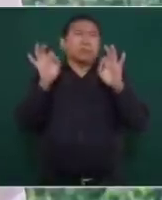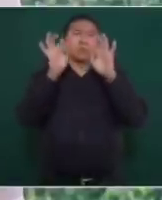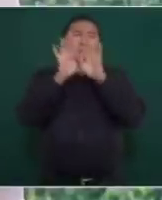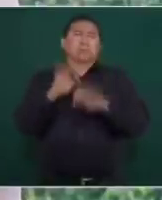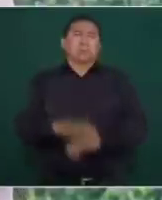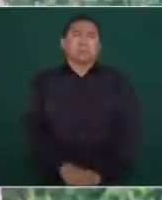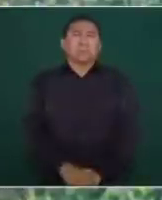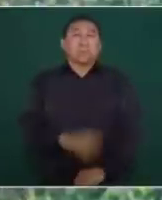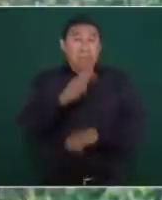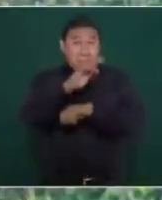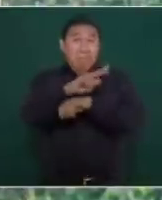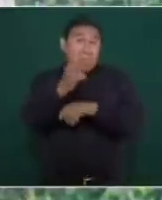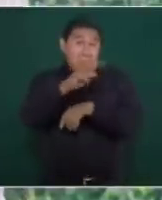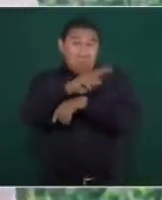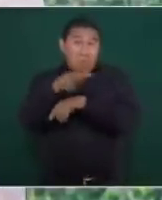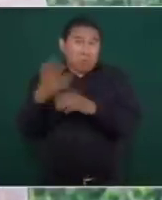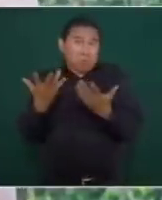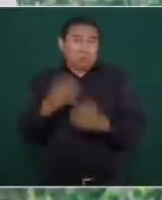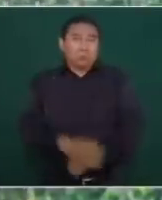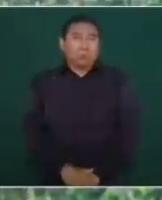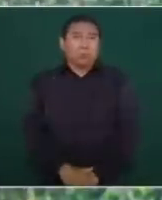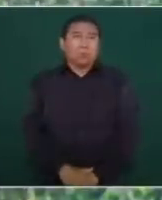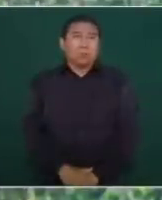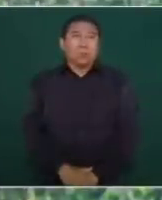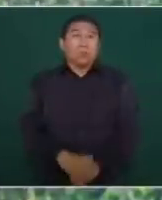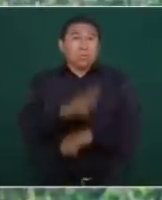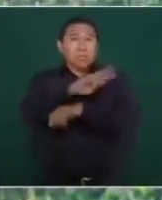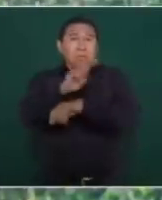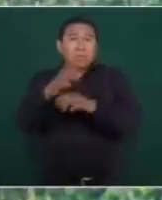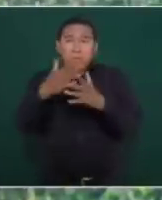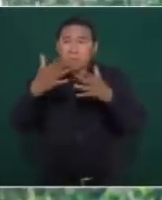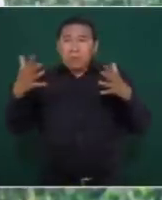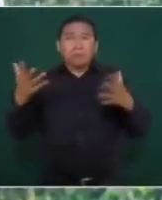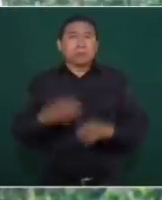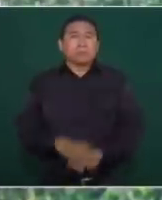porque tienen el puerto y es el puerto de mayor calado